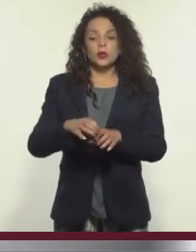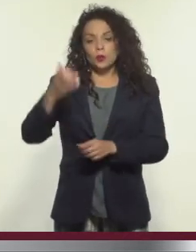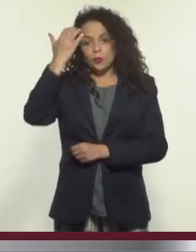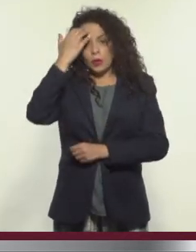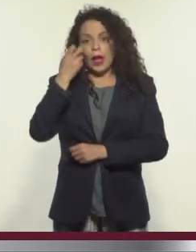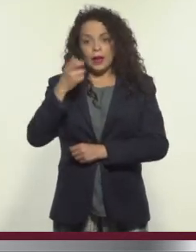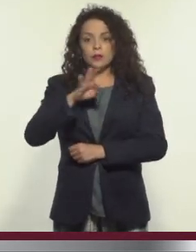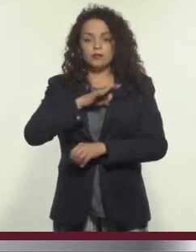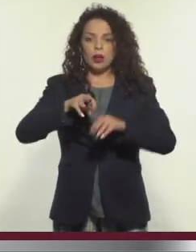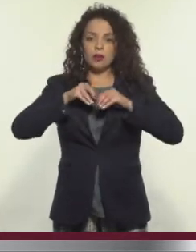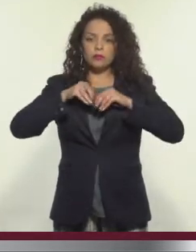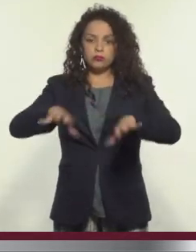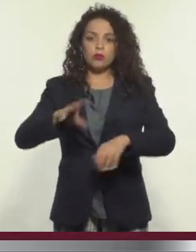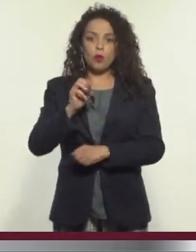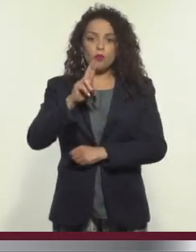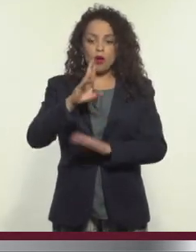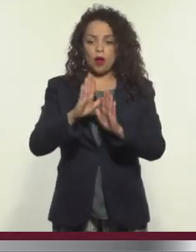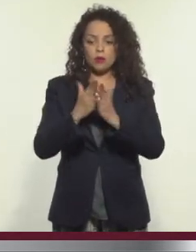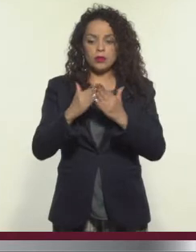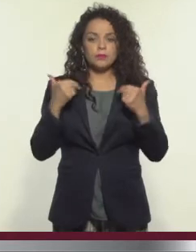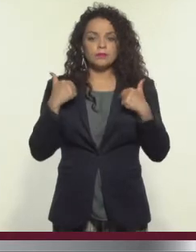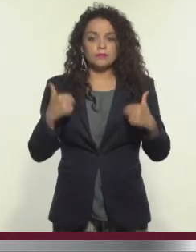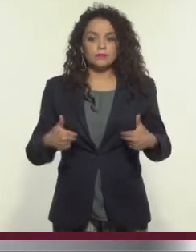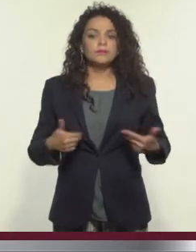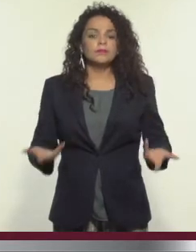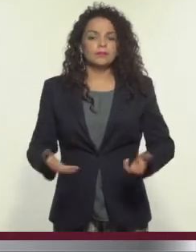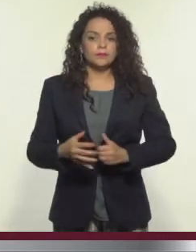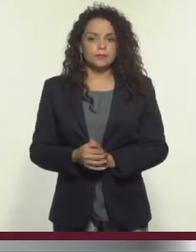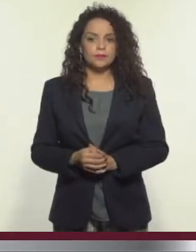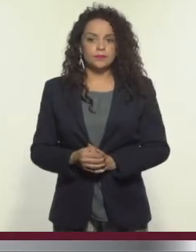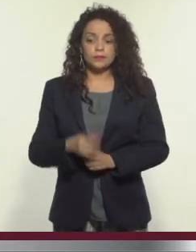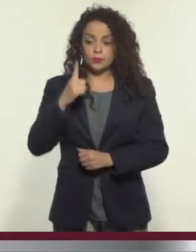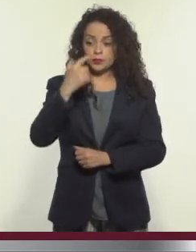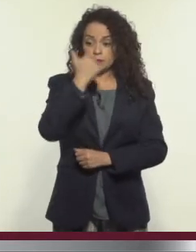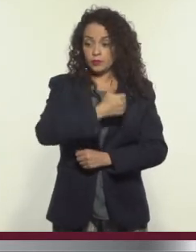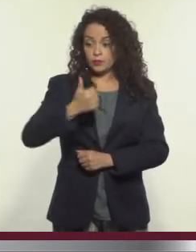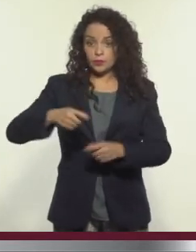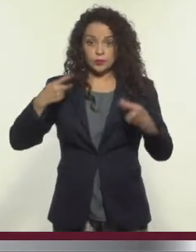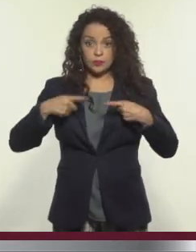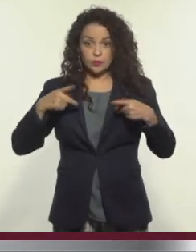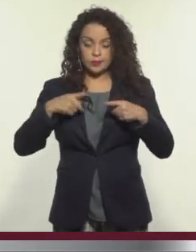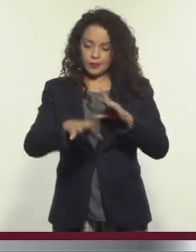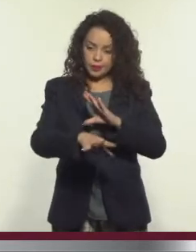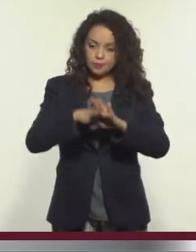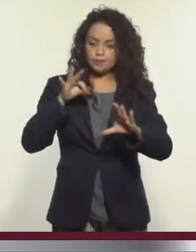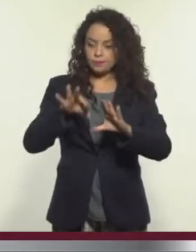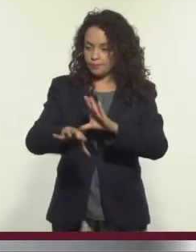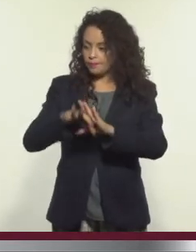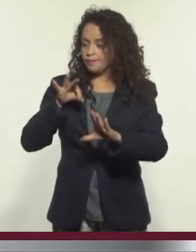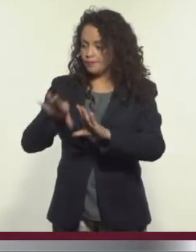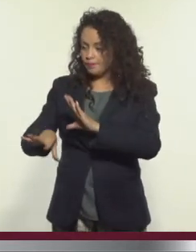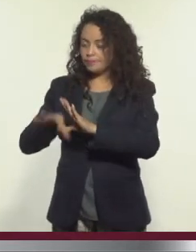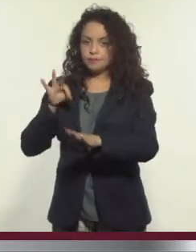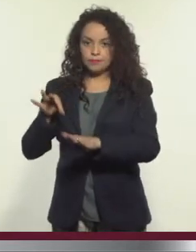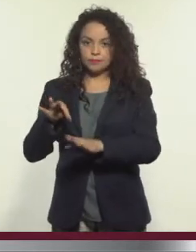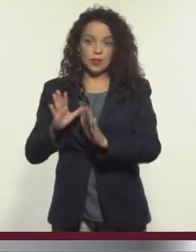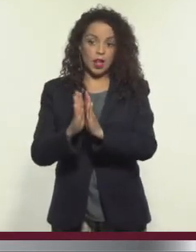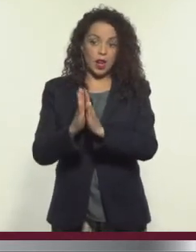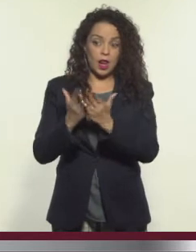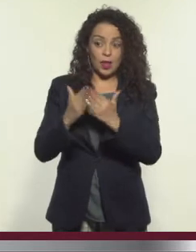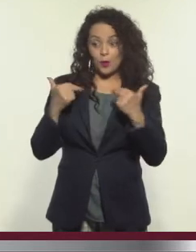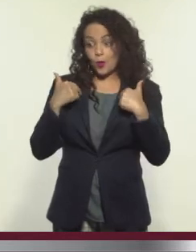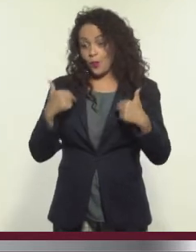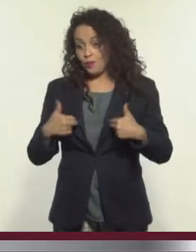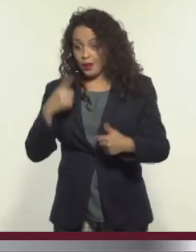difunde el conocimiento generado por los libros humanos? Es una experiencia que cada lector recoge y que por supuesto